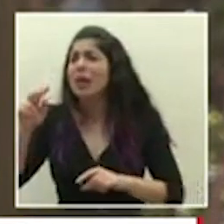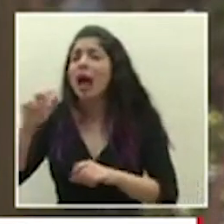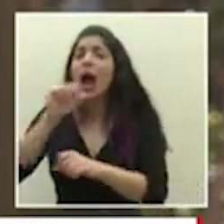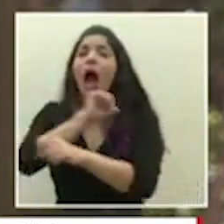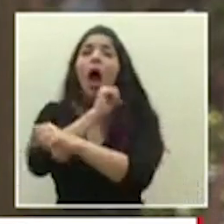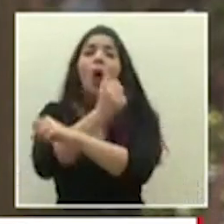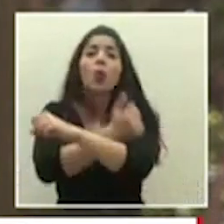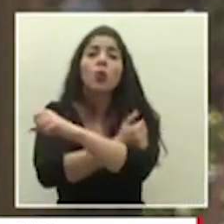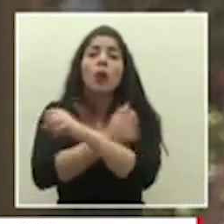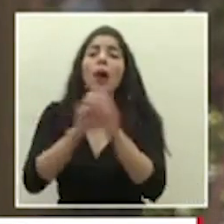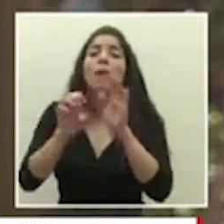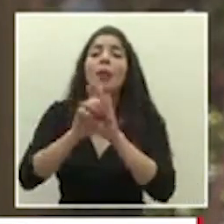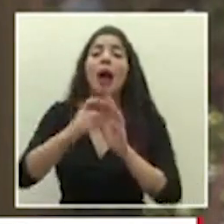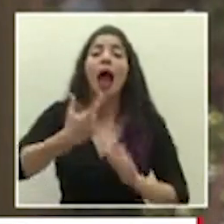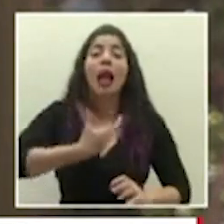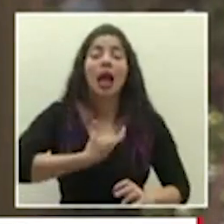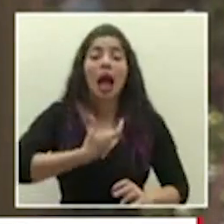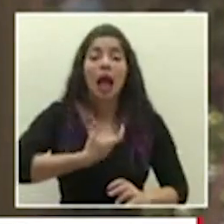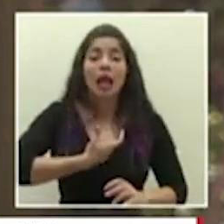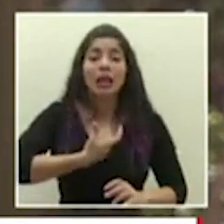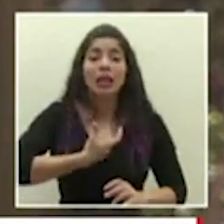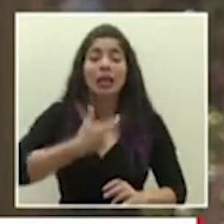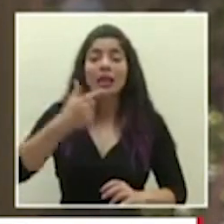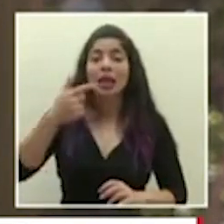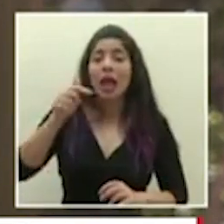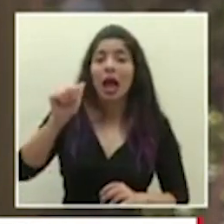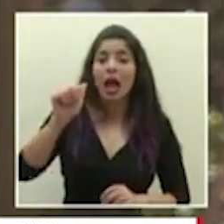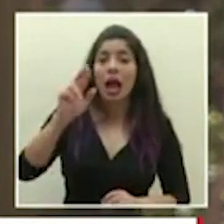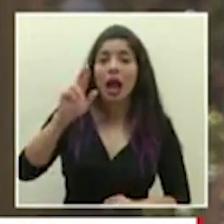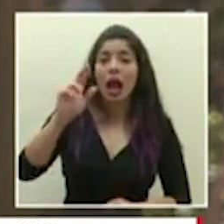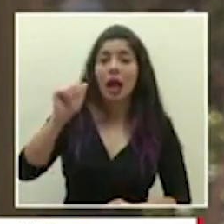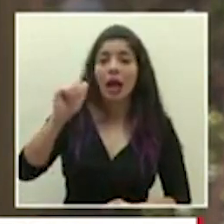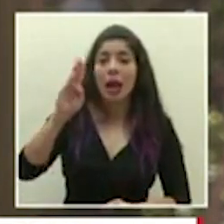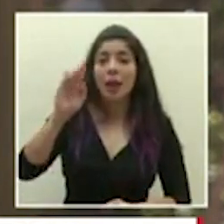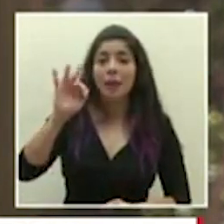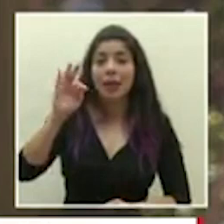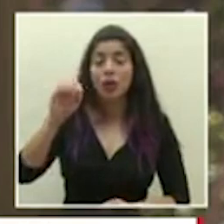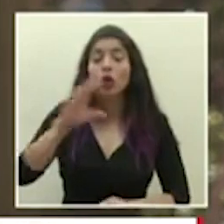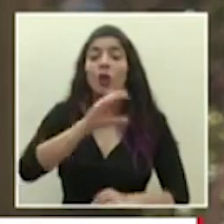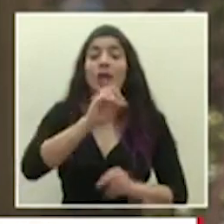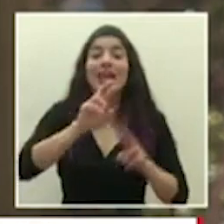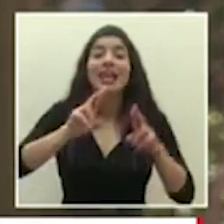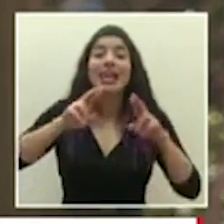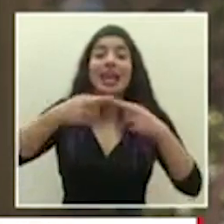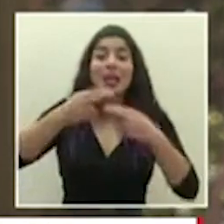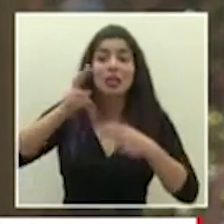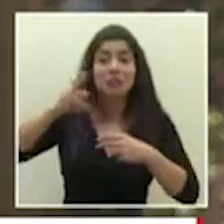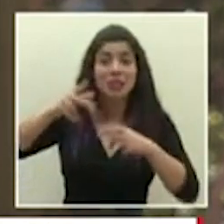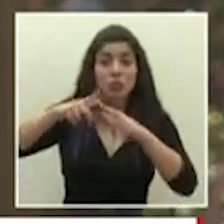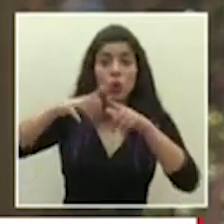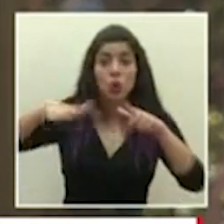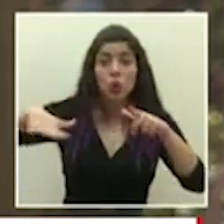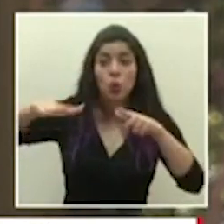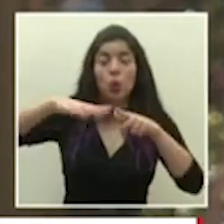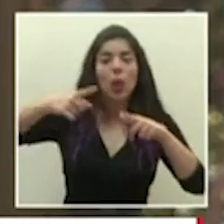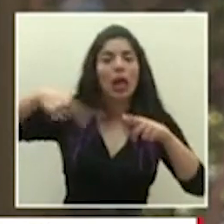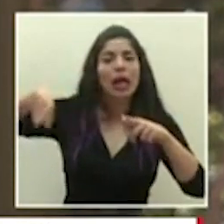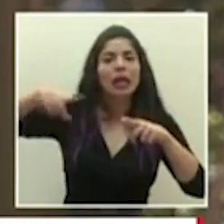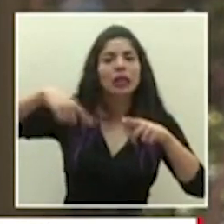como el alcalde de Garavito y regidores de esa misma zona que